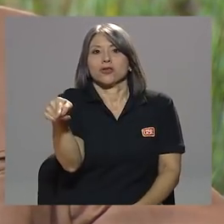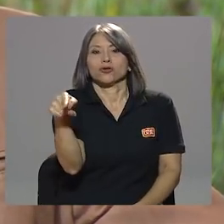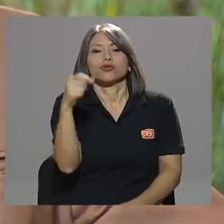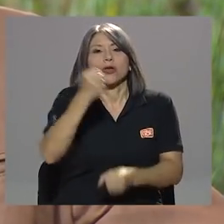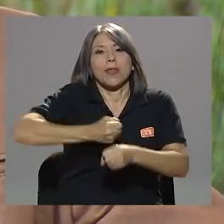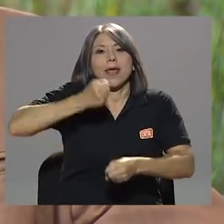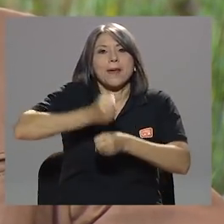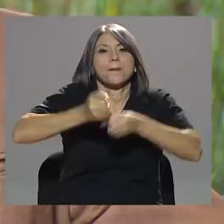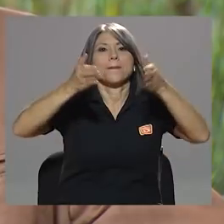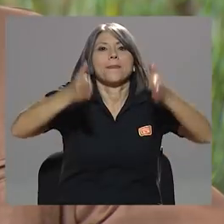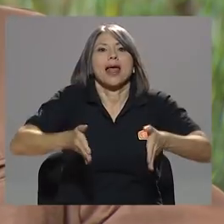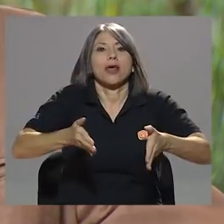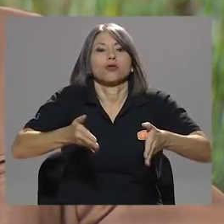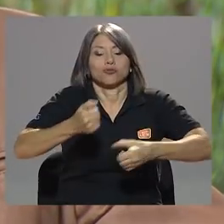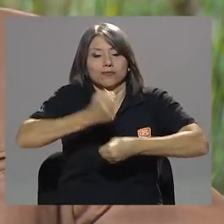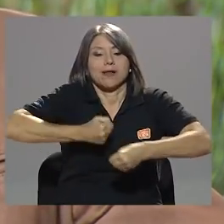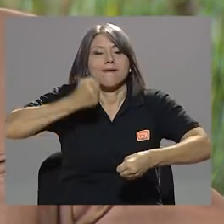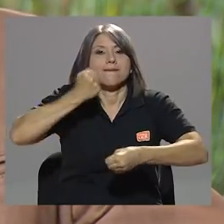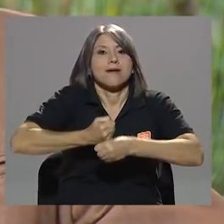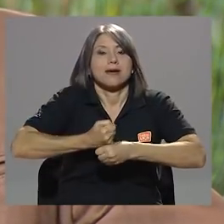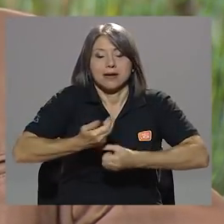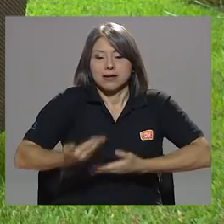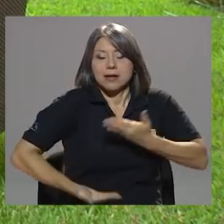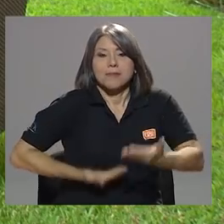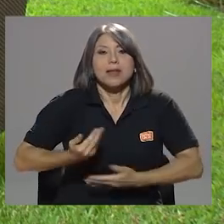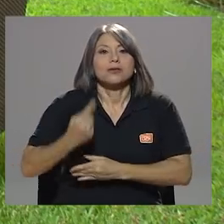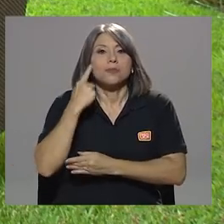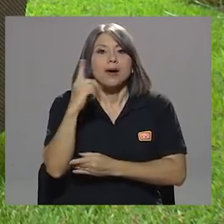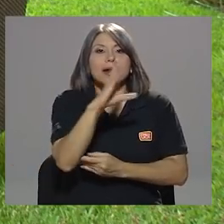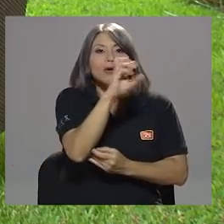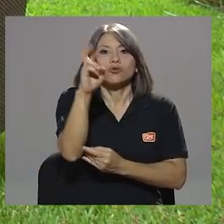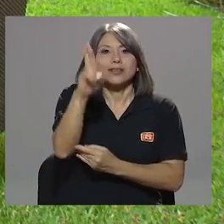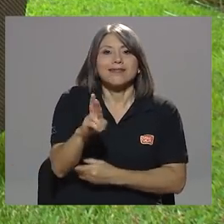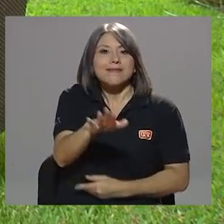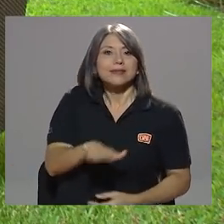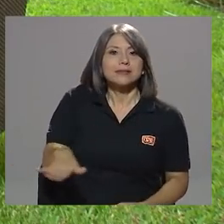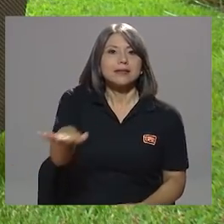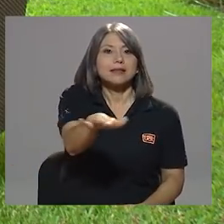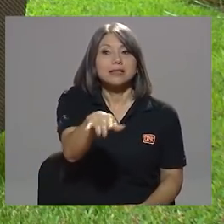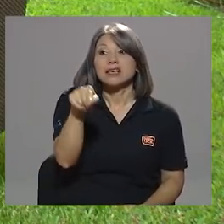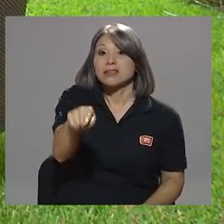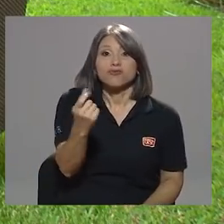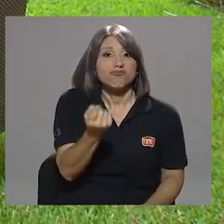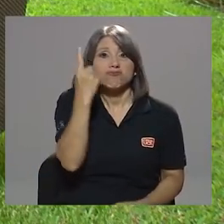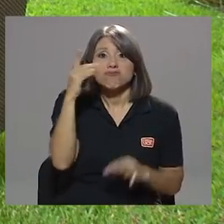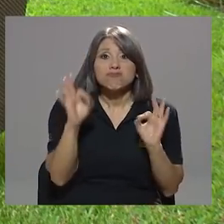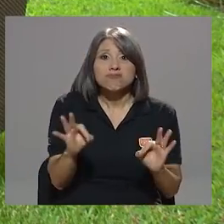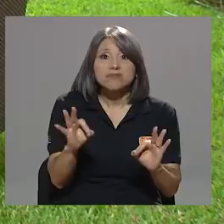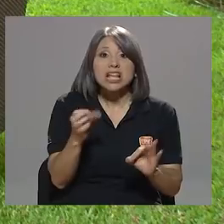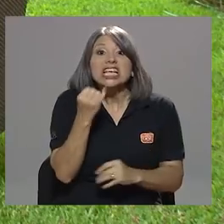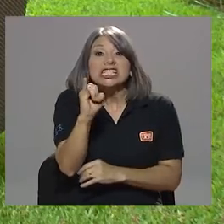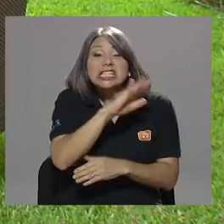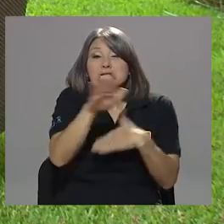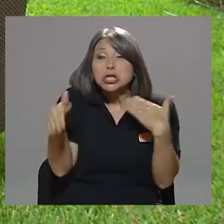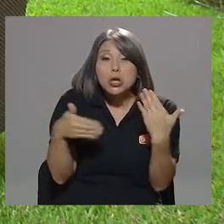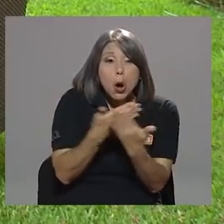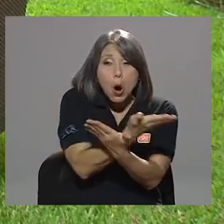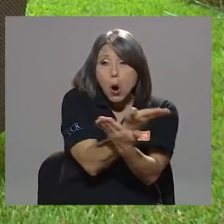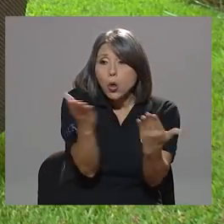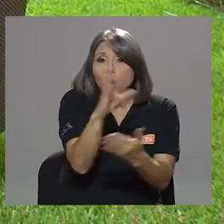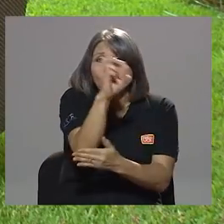los costarricenses. Y es lo que no se ha entendido bien. Y eso, si todo costarricense lo entendiera,